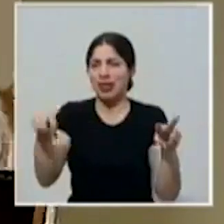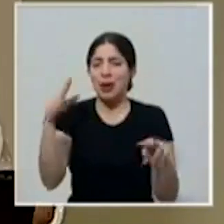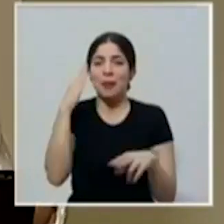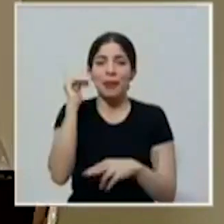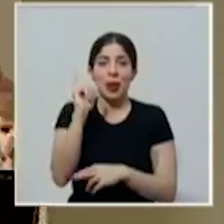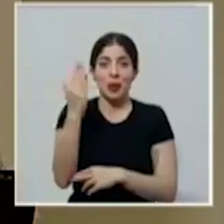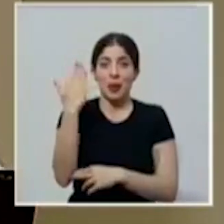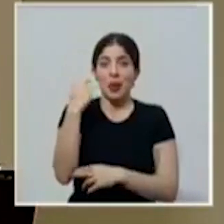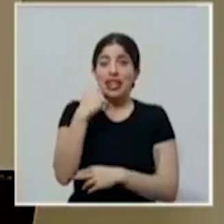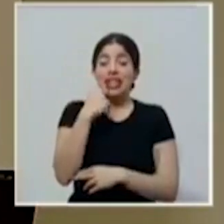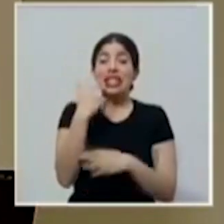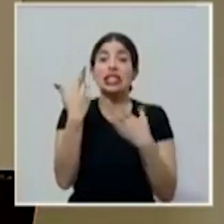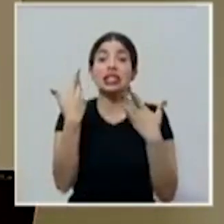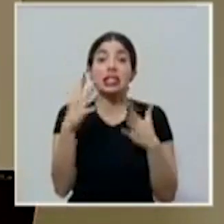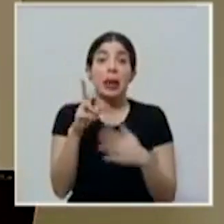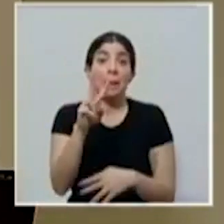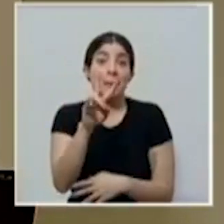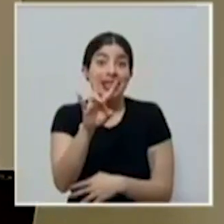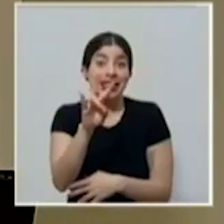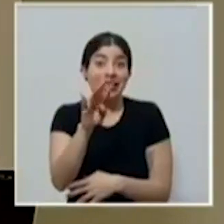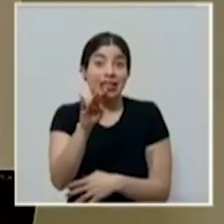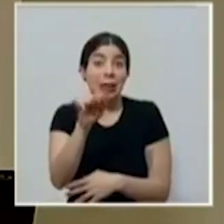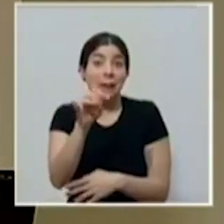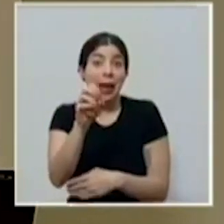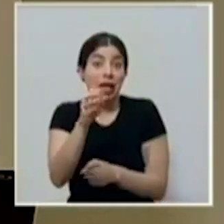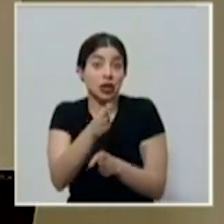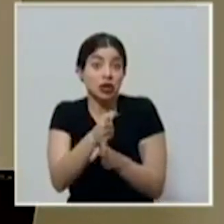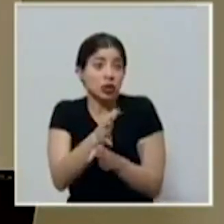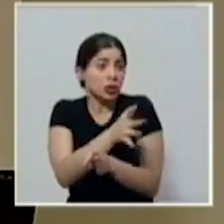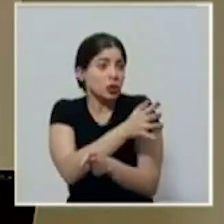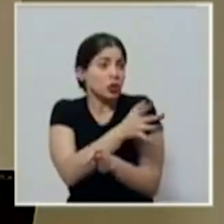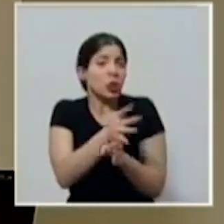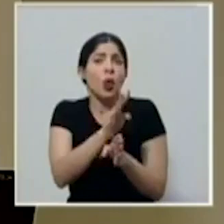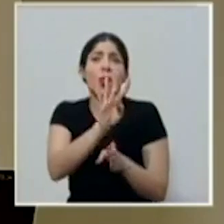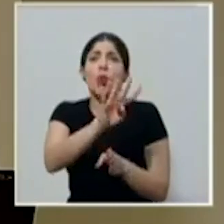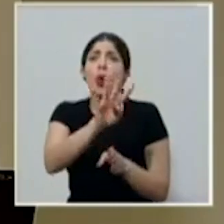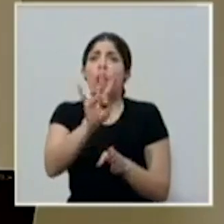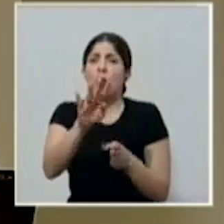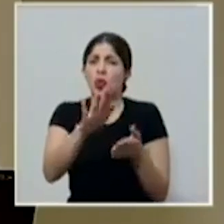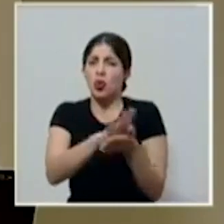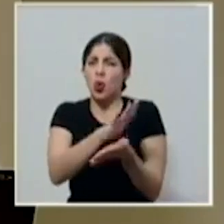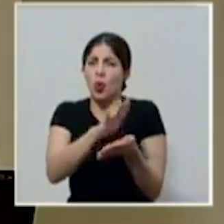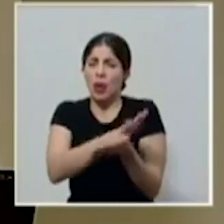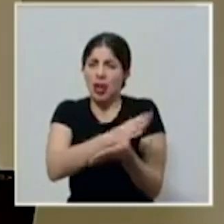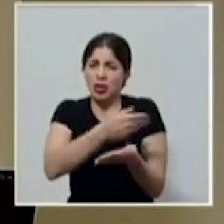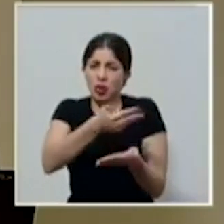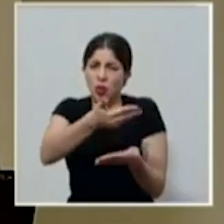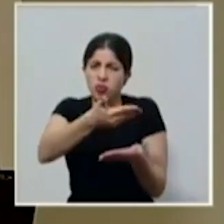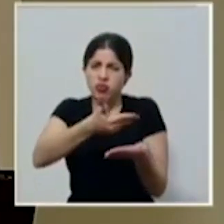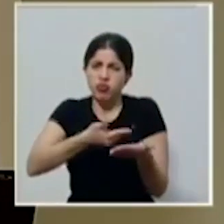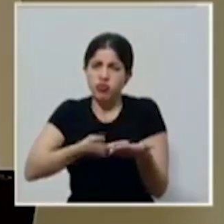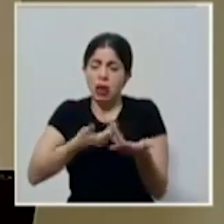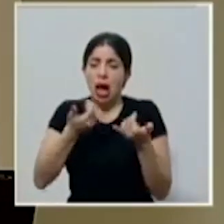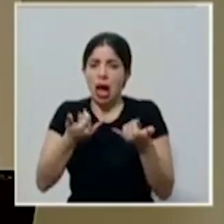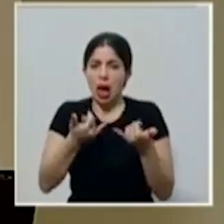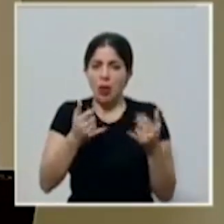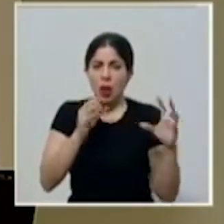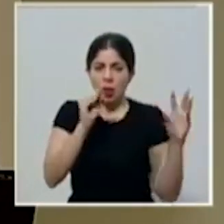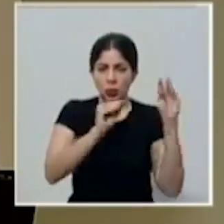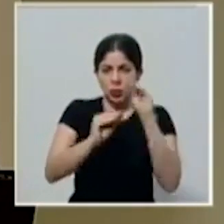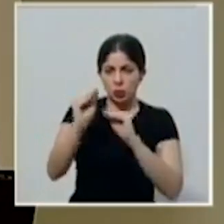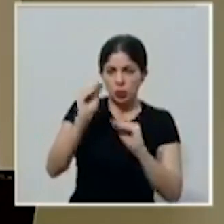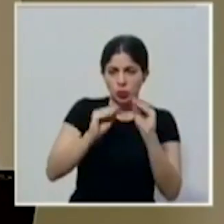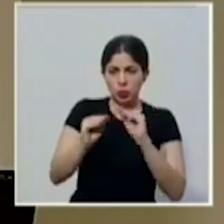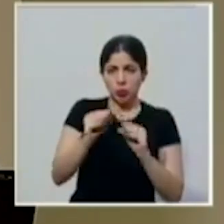como decía, hemos recibido al 27 de mayo cerca de 44 documentos. Estamos terminando de sistematizar los